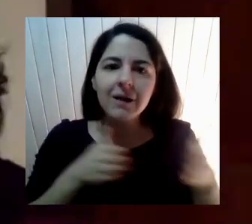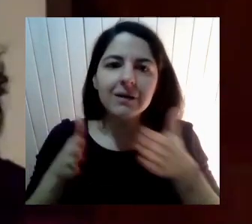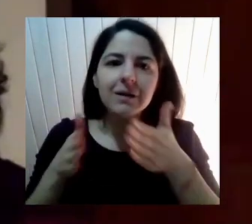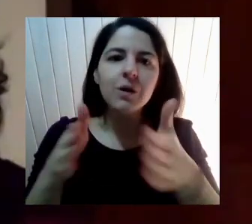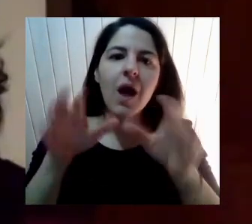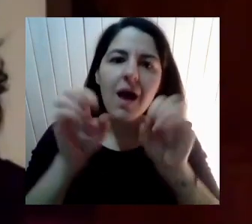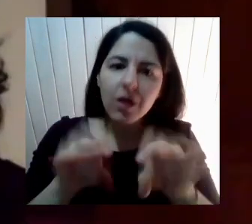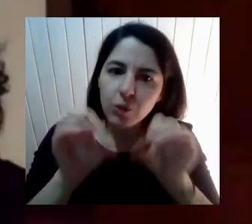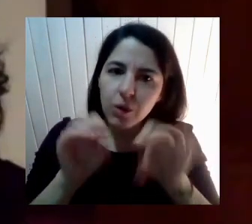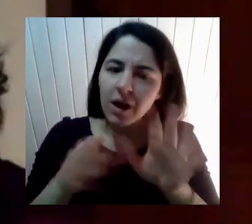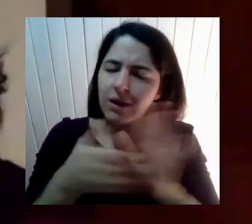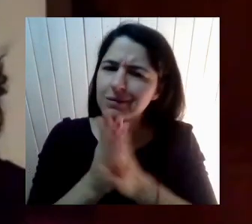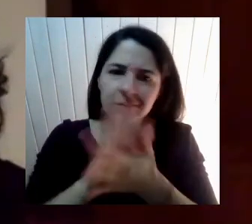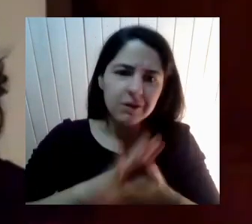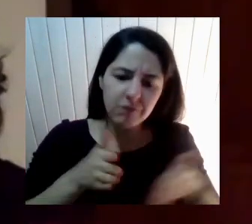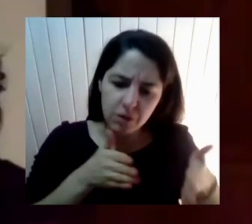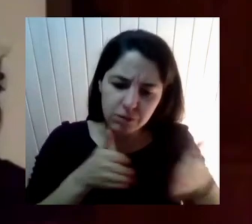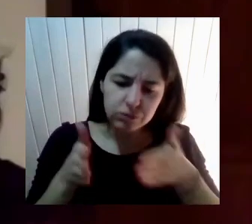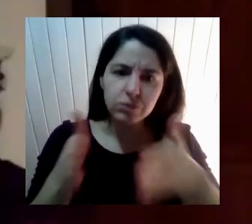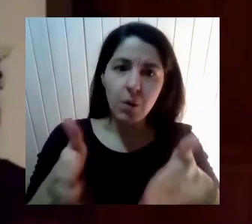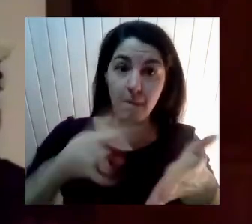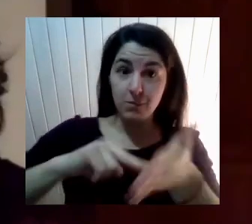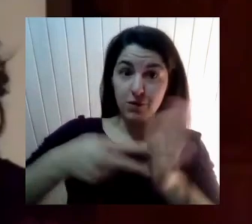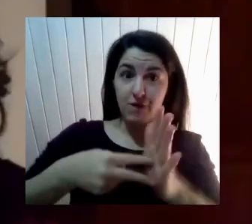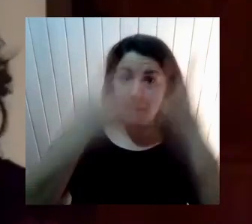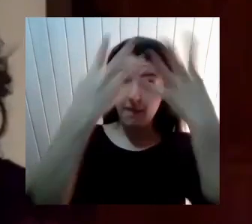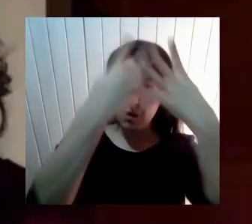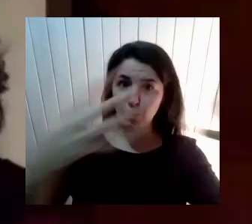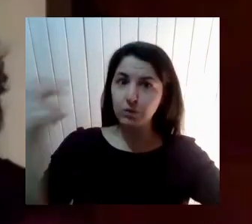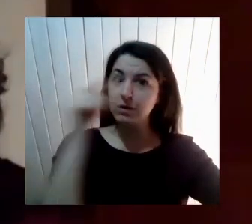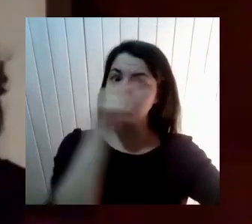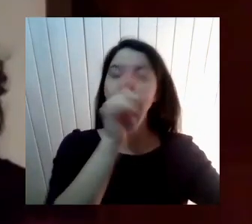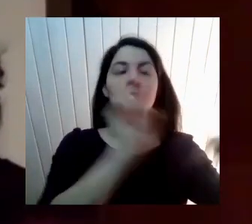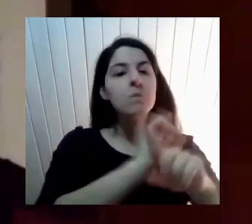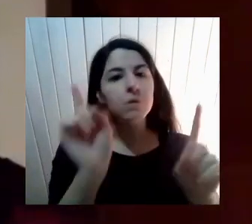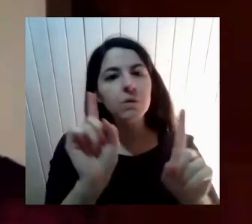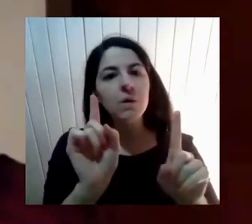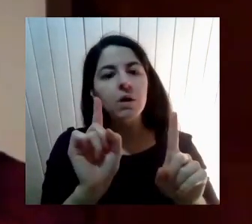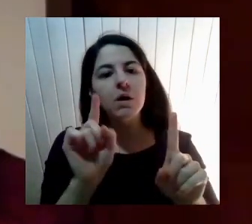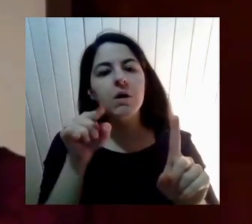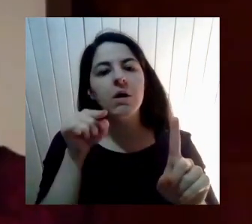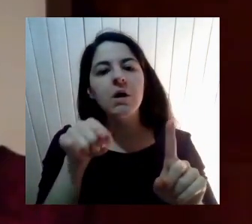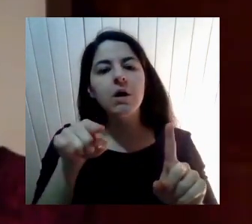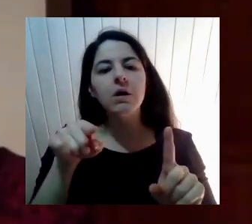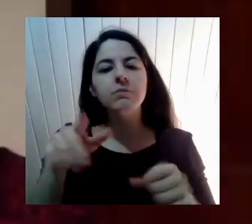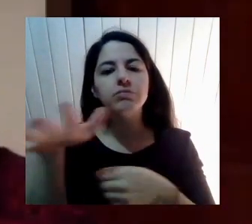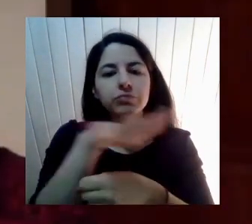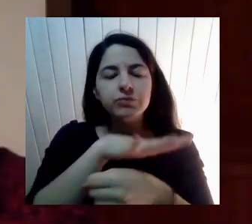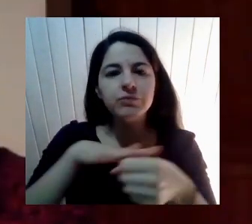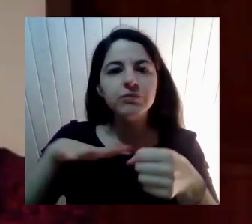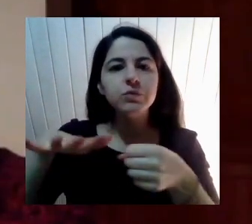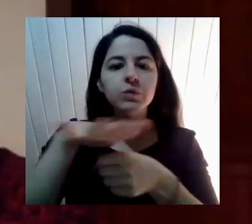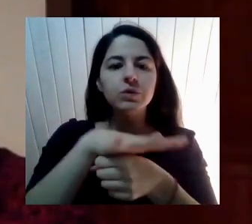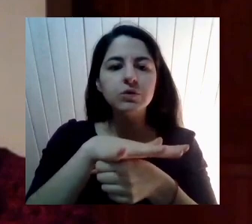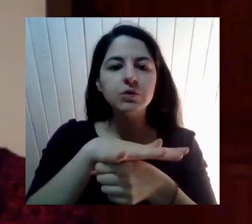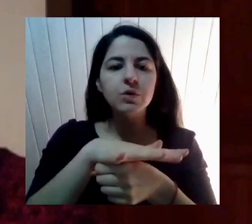fondo No es un problema Asignado por un currículum Es un problema O sea Es una situación Digamos Que está